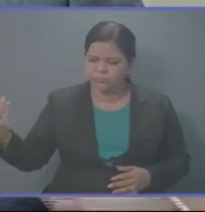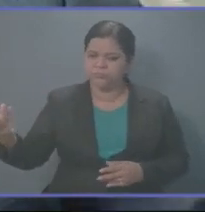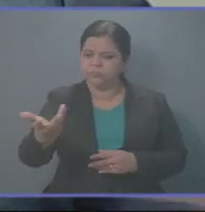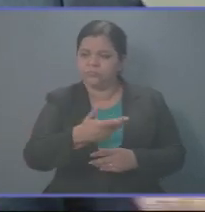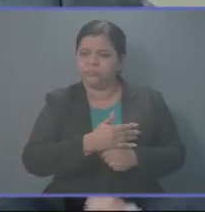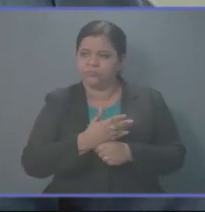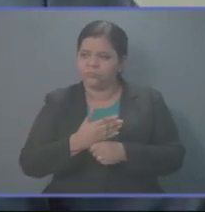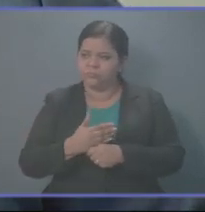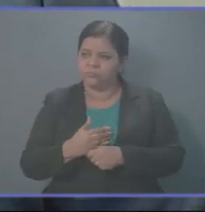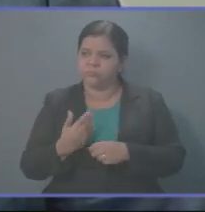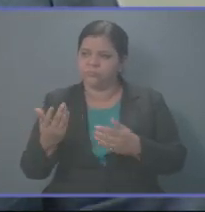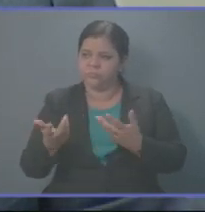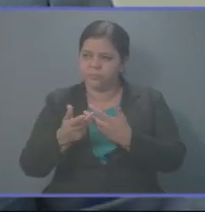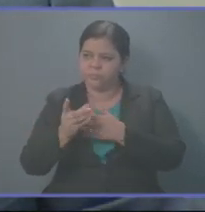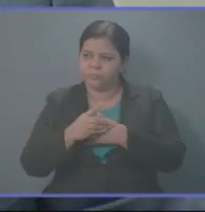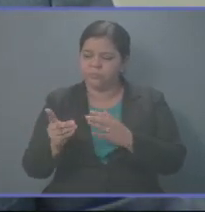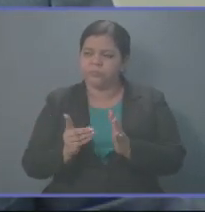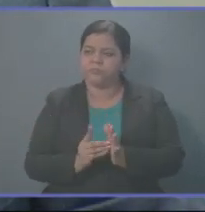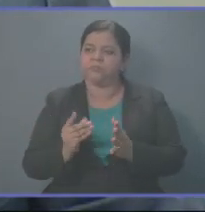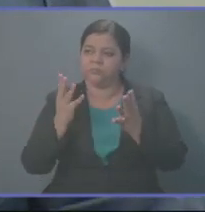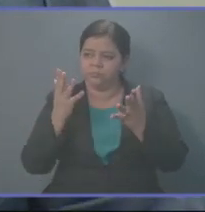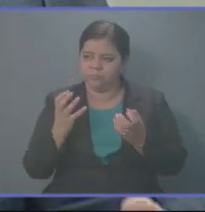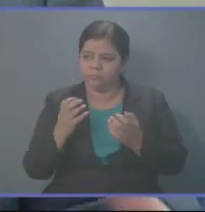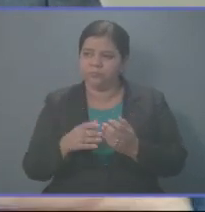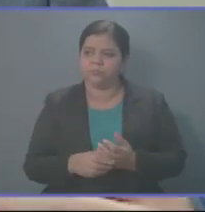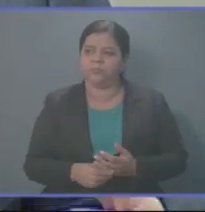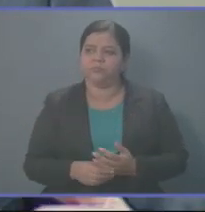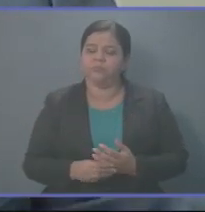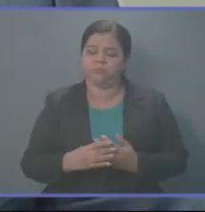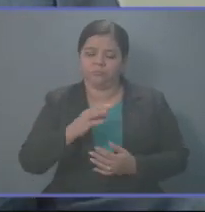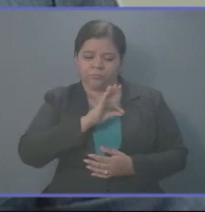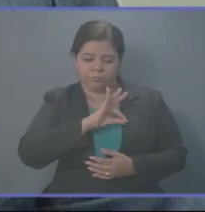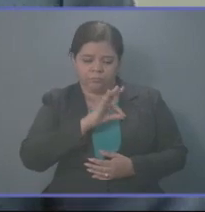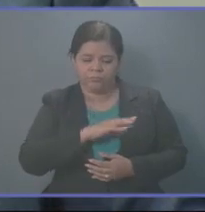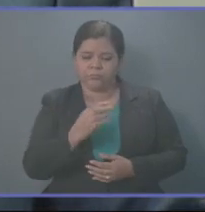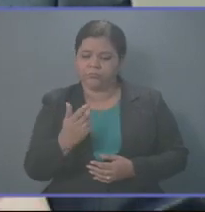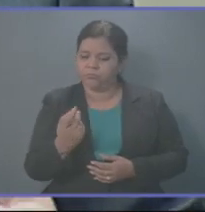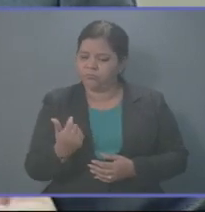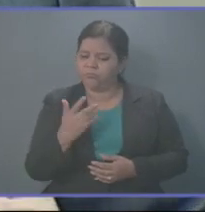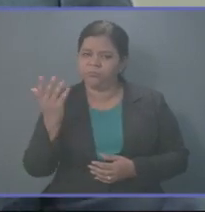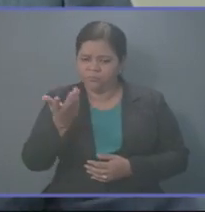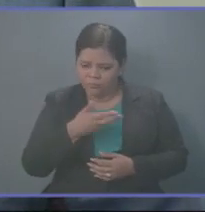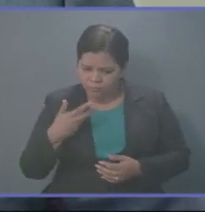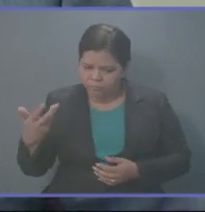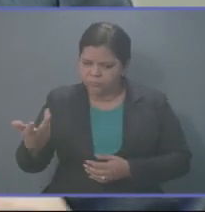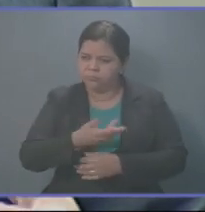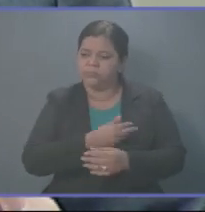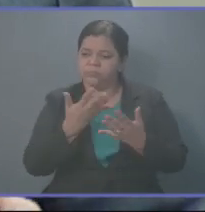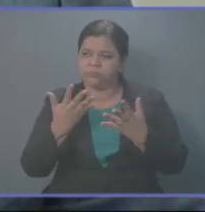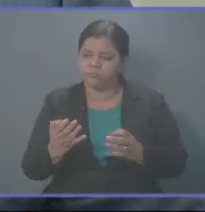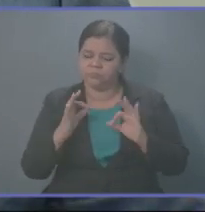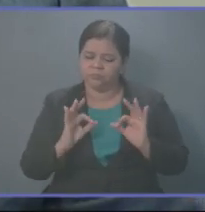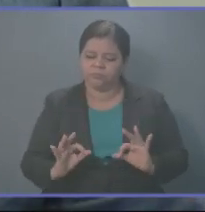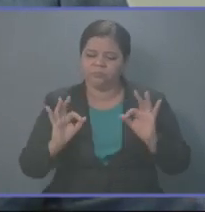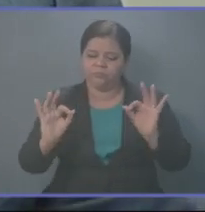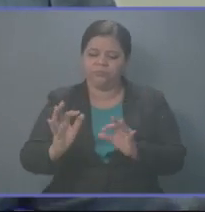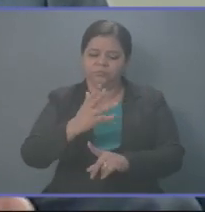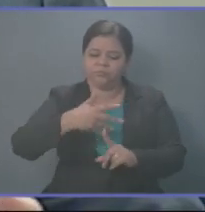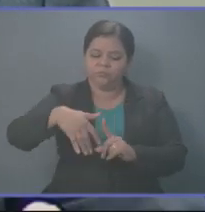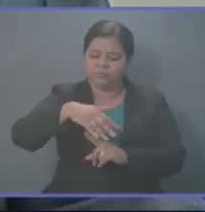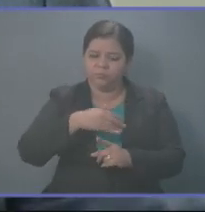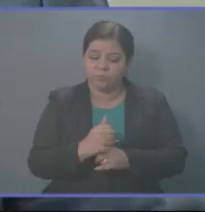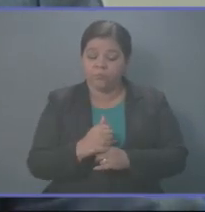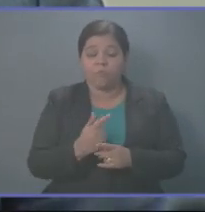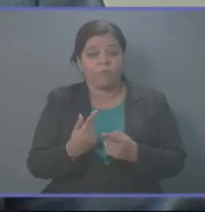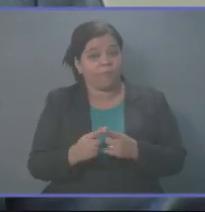todos los hermanos, diputados que estamos aquí, queremos que se le beneficie a la policía, todos queremos aquí que se mejoren las condiciones de la policía,